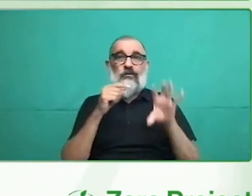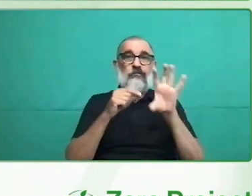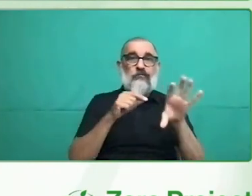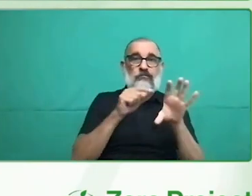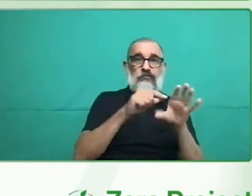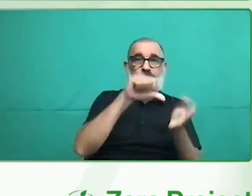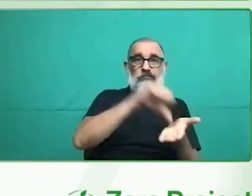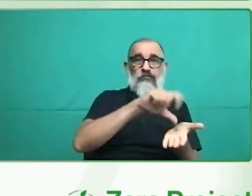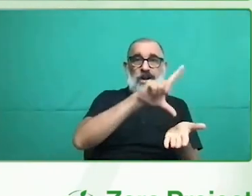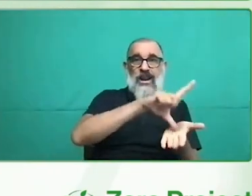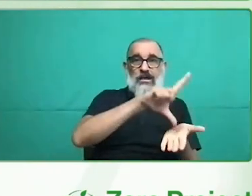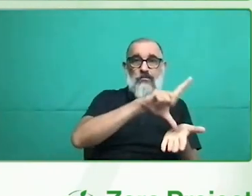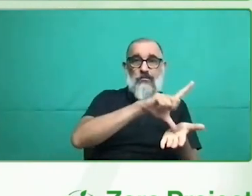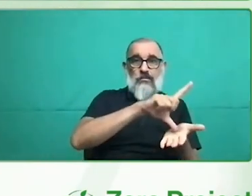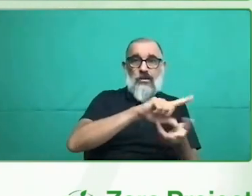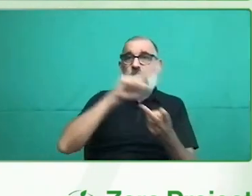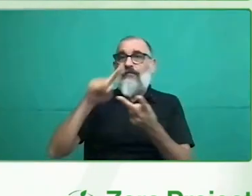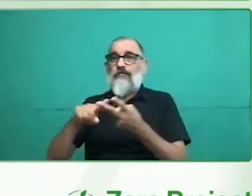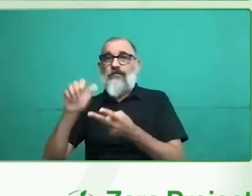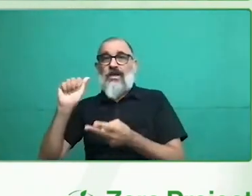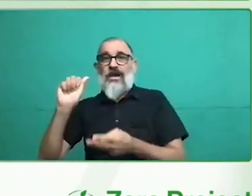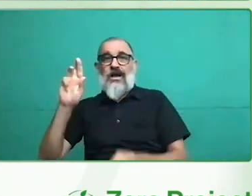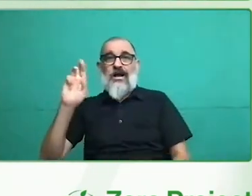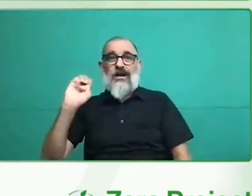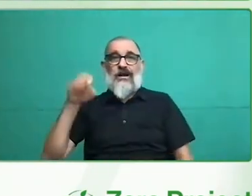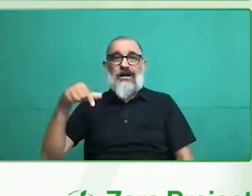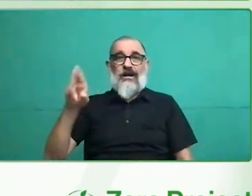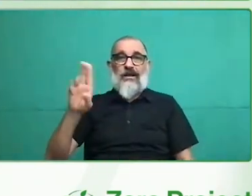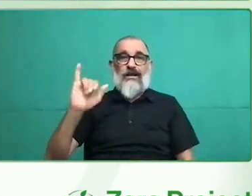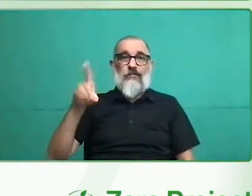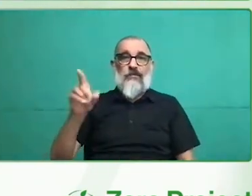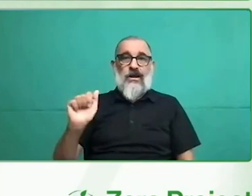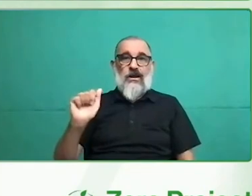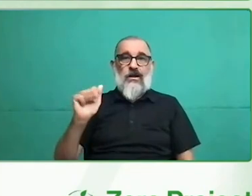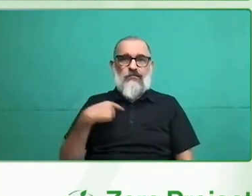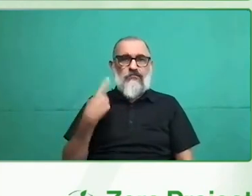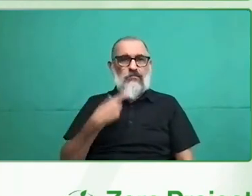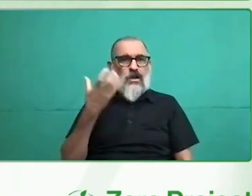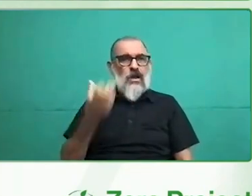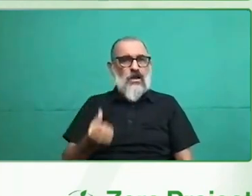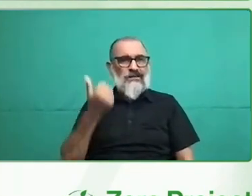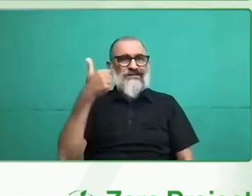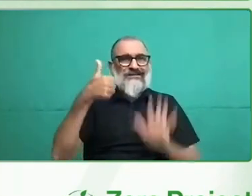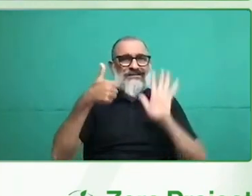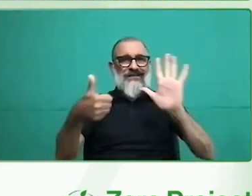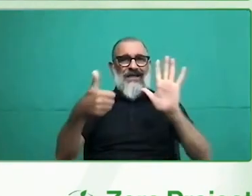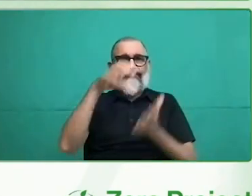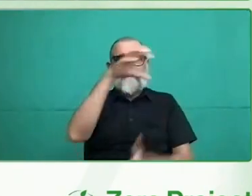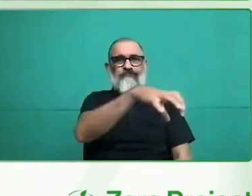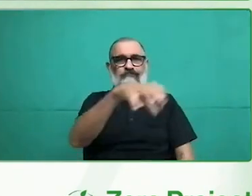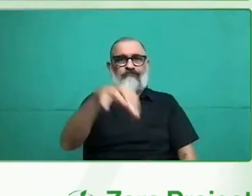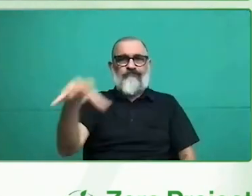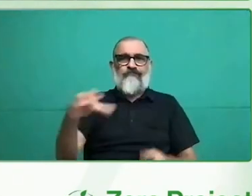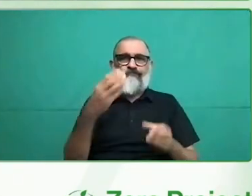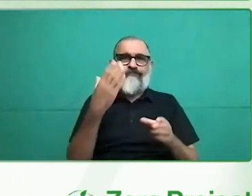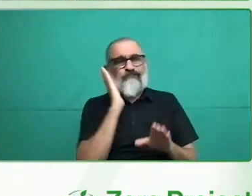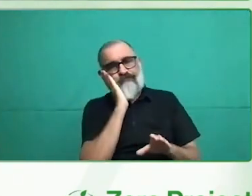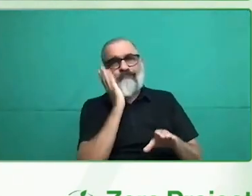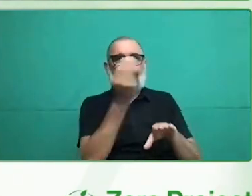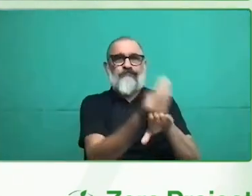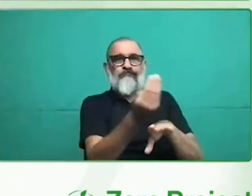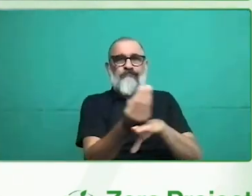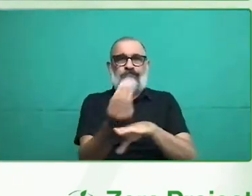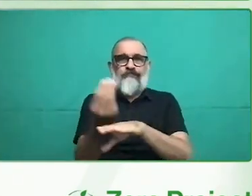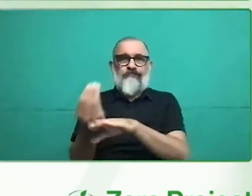nosotros tenemos tenemos ahí centros de acogida residencial. Esta es parte, también una de las funciones que tenemos